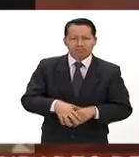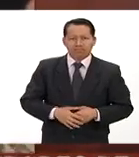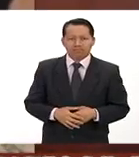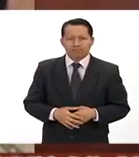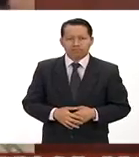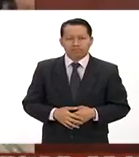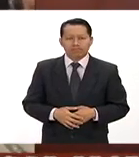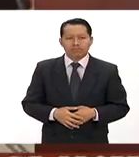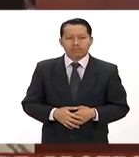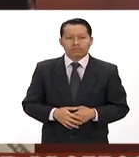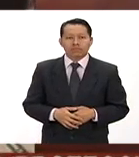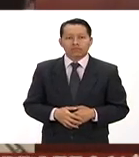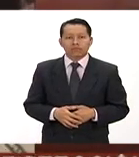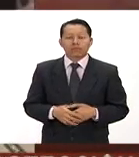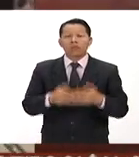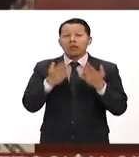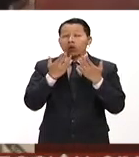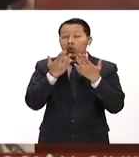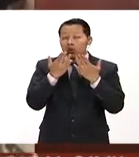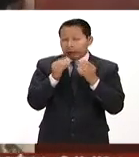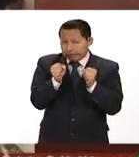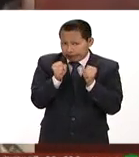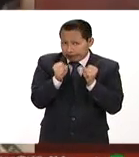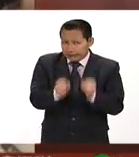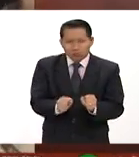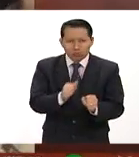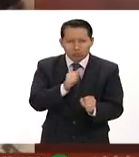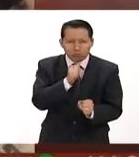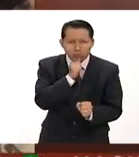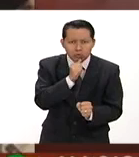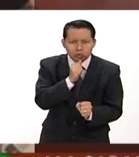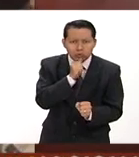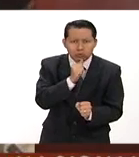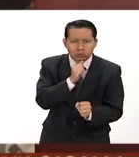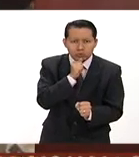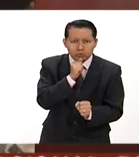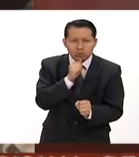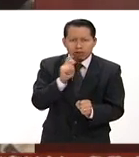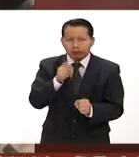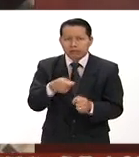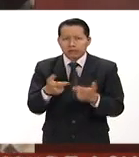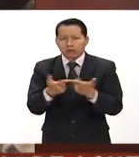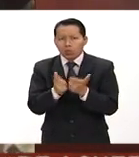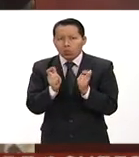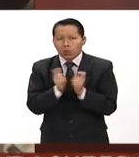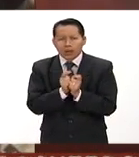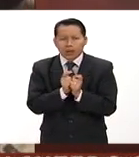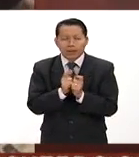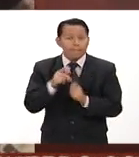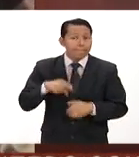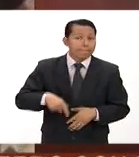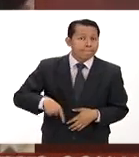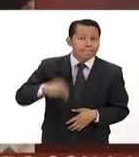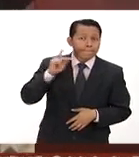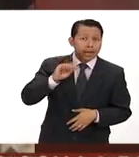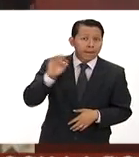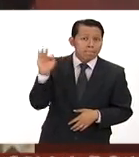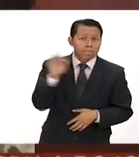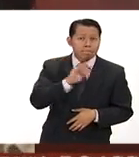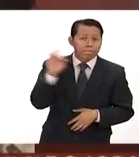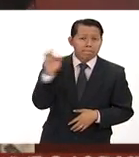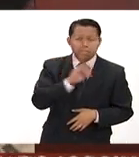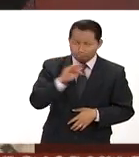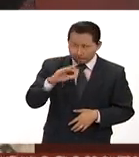No tenemos la certeza de estos grupos, pero es muy probable que sean